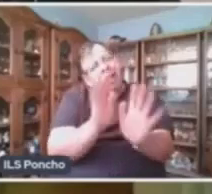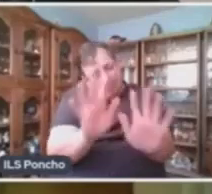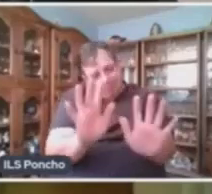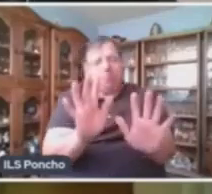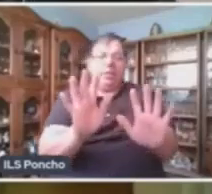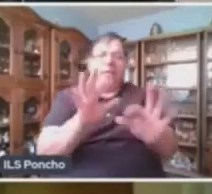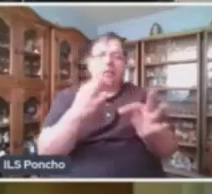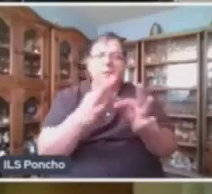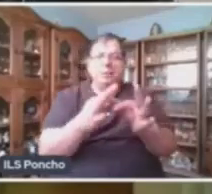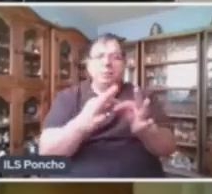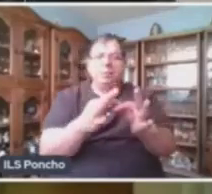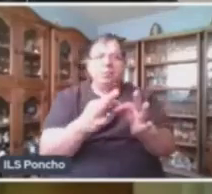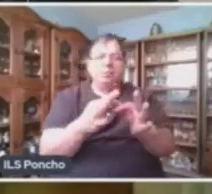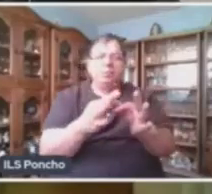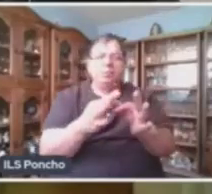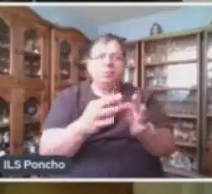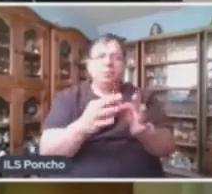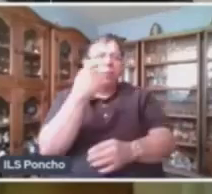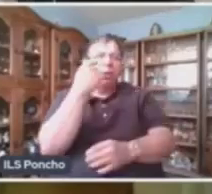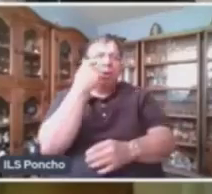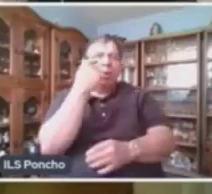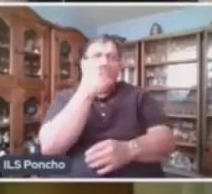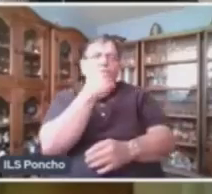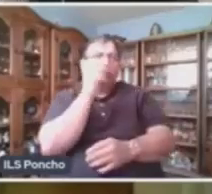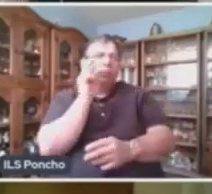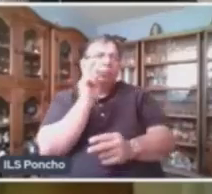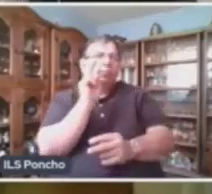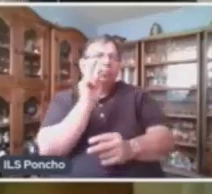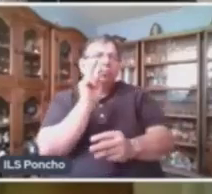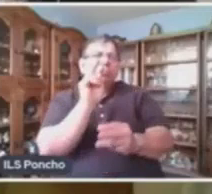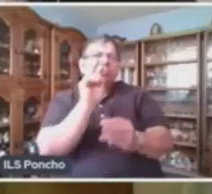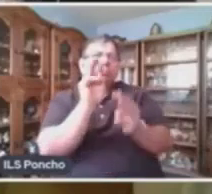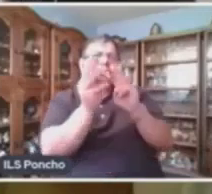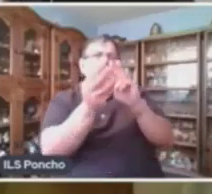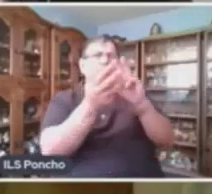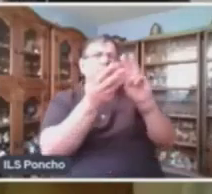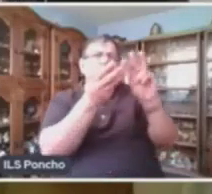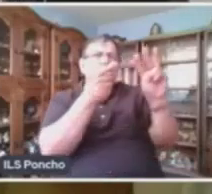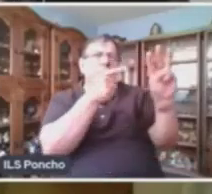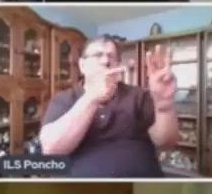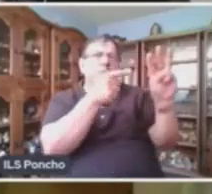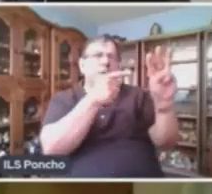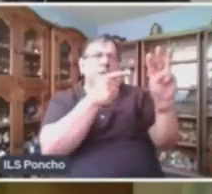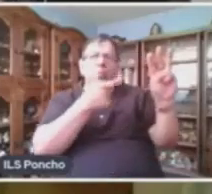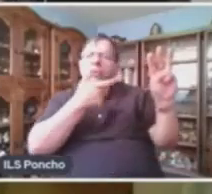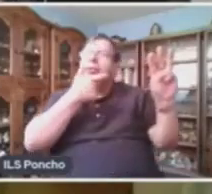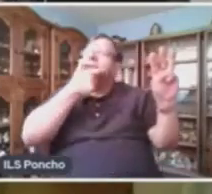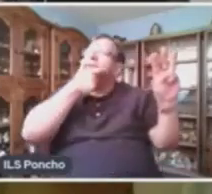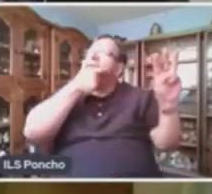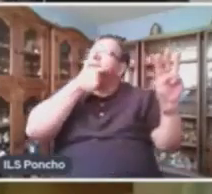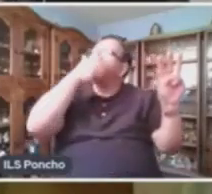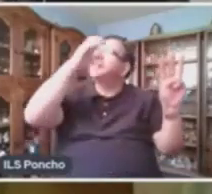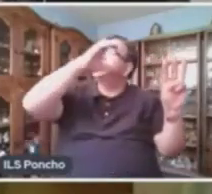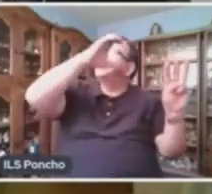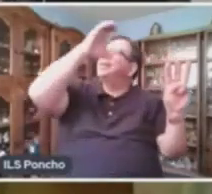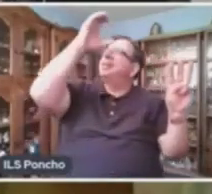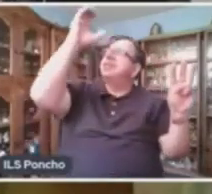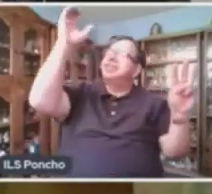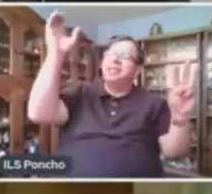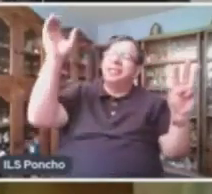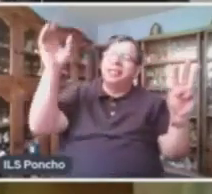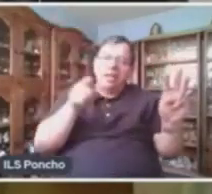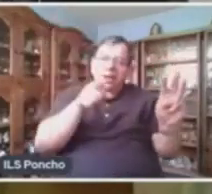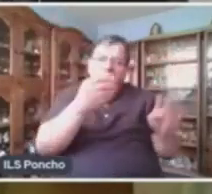Dice, por una mirada, un mundo. Por una sonrisa, un cielo. Por un beso,